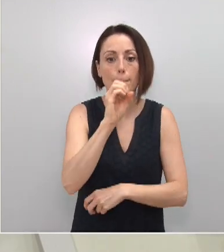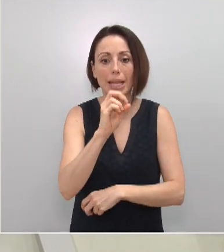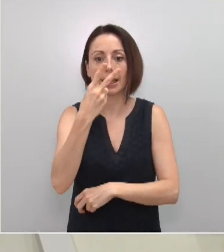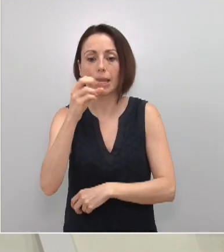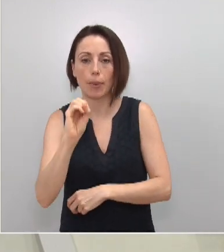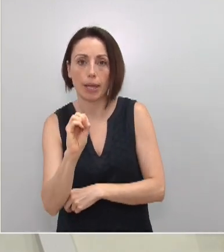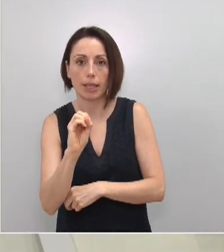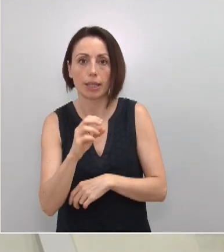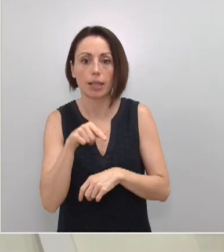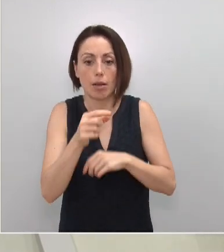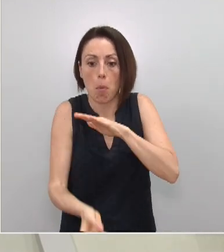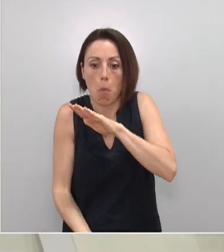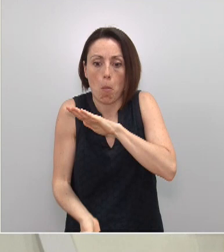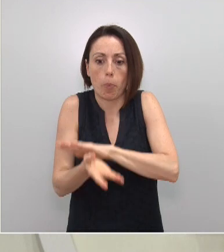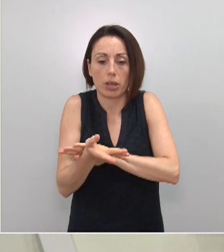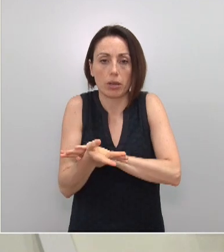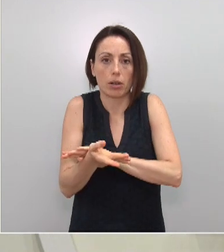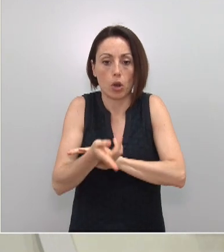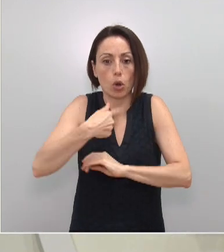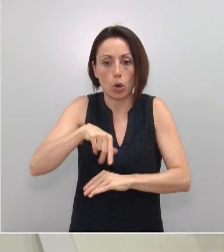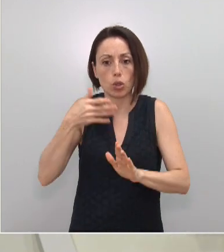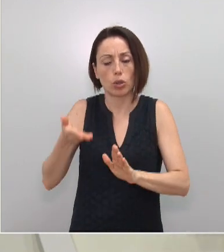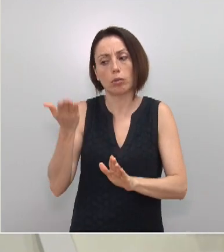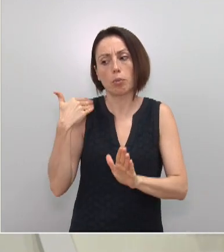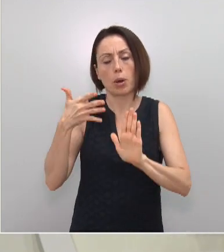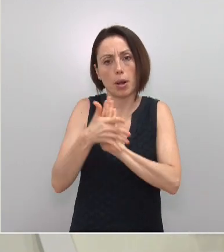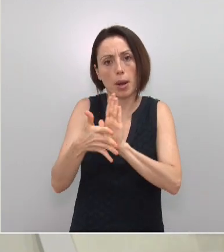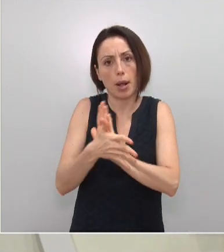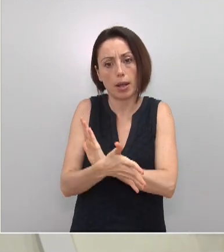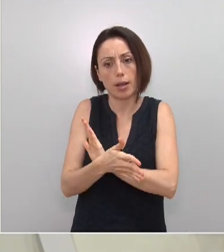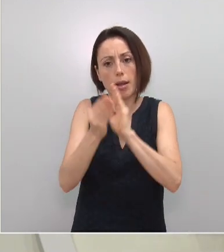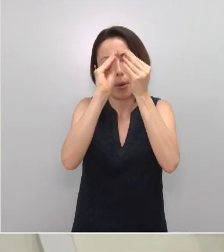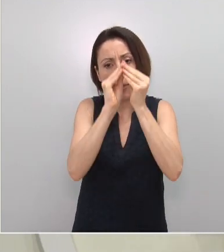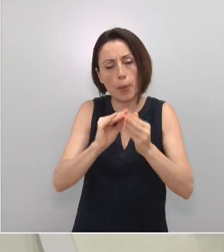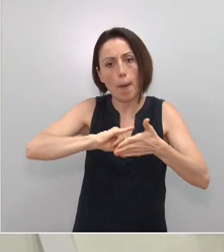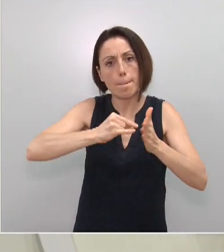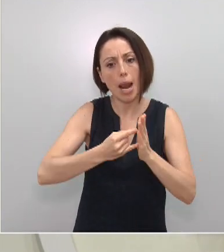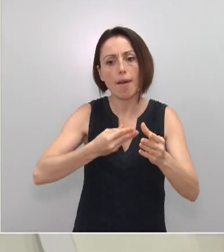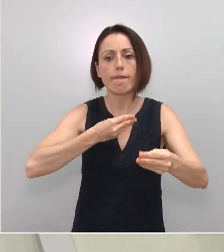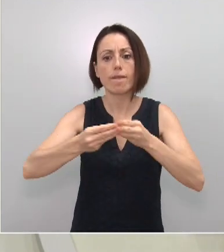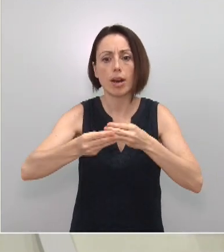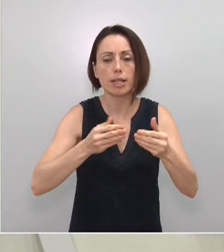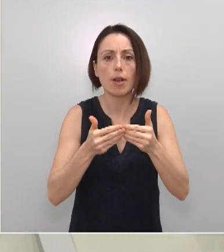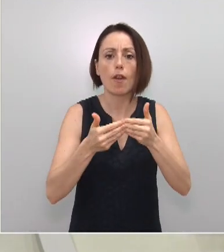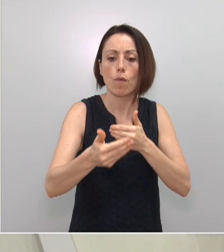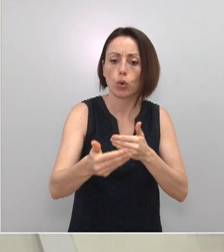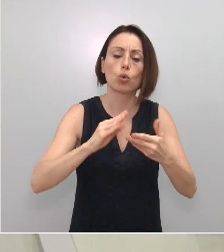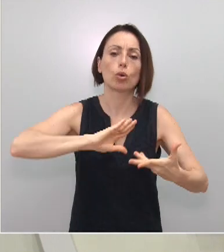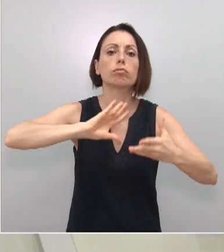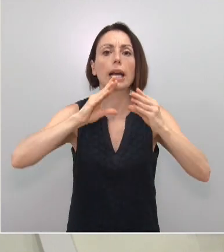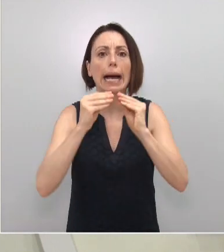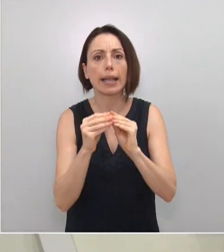que nació, y era una de las premisas, si así lo explicamos, que nació siendo un plan flexible y un plan que se podría adaptar